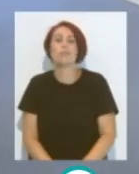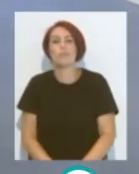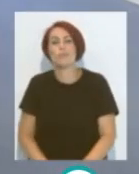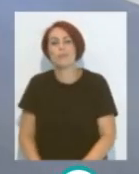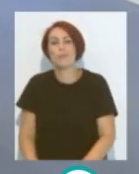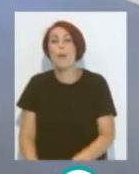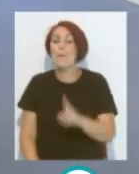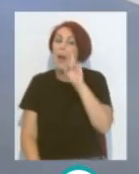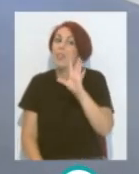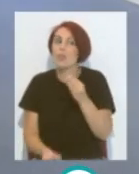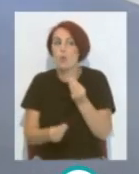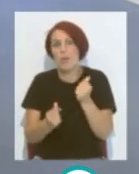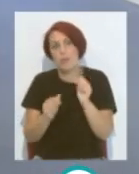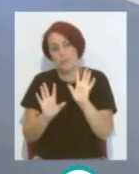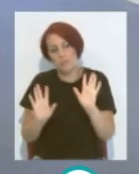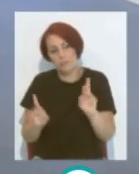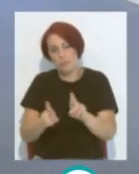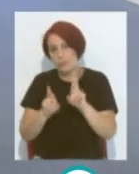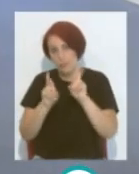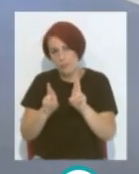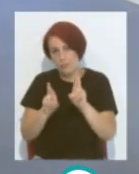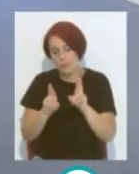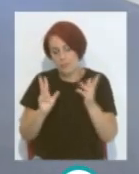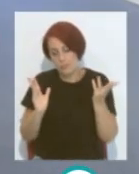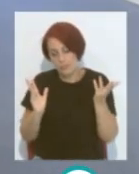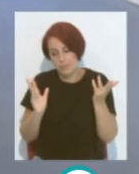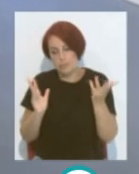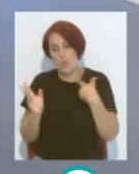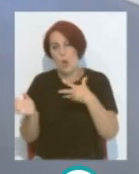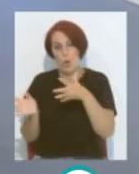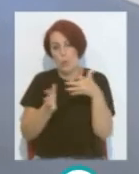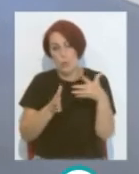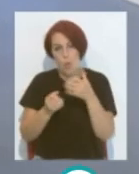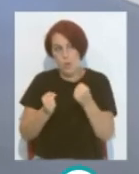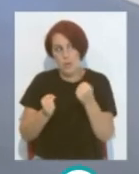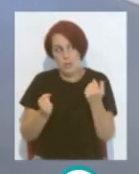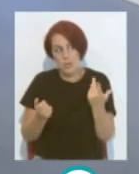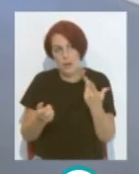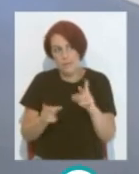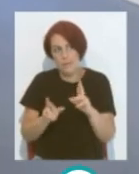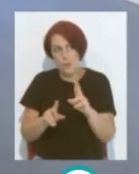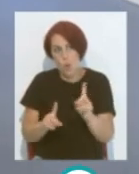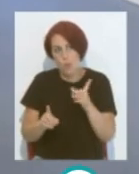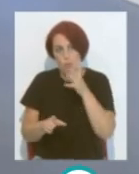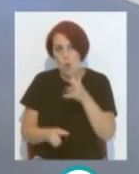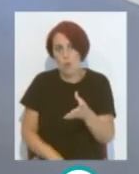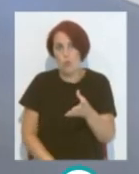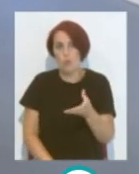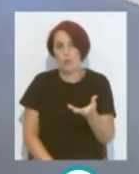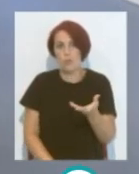Suavecito Pero bueno Esperemos que No salte el viento fuerte Porque realmente Desluce mucho